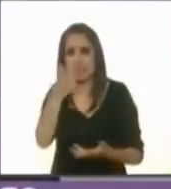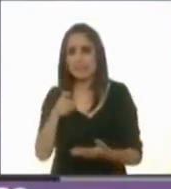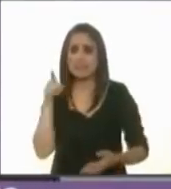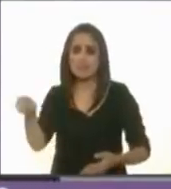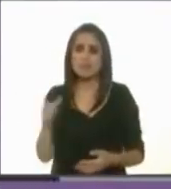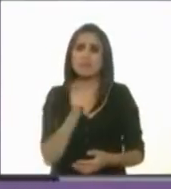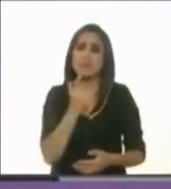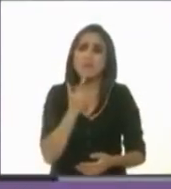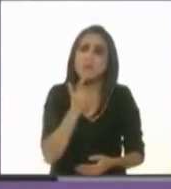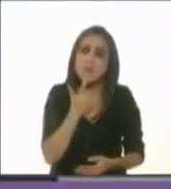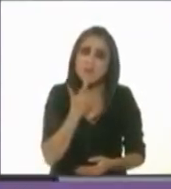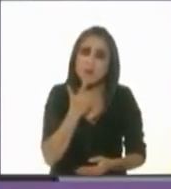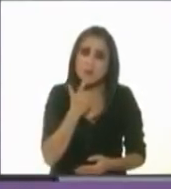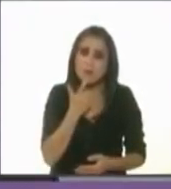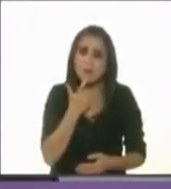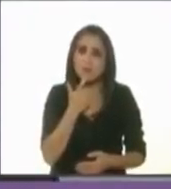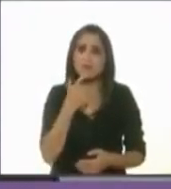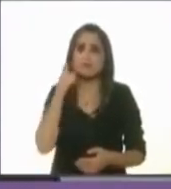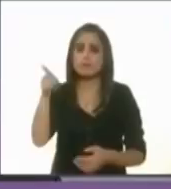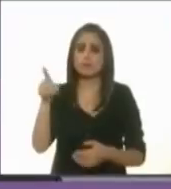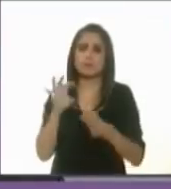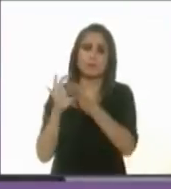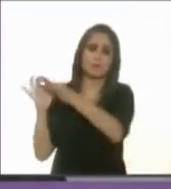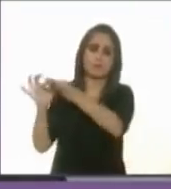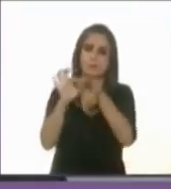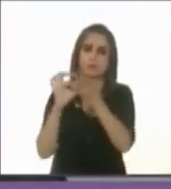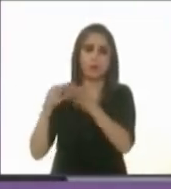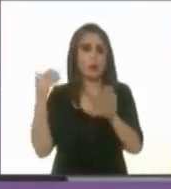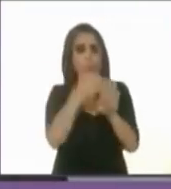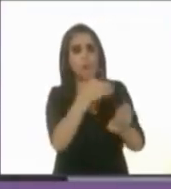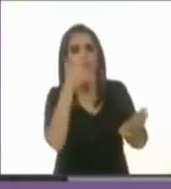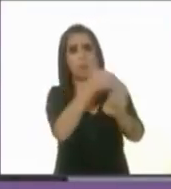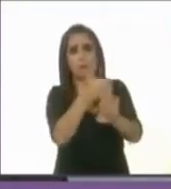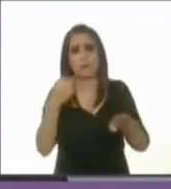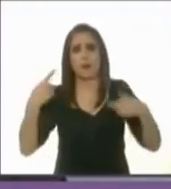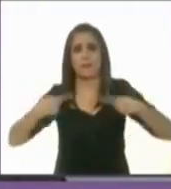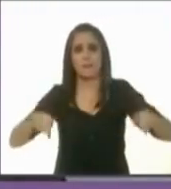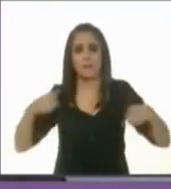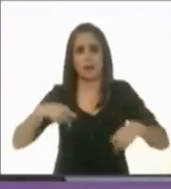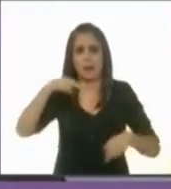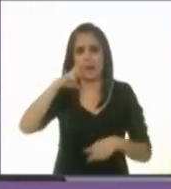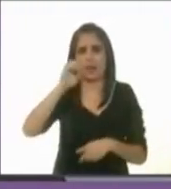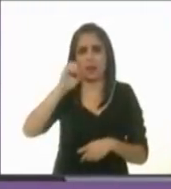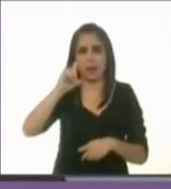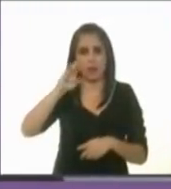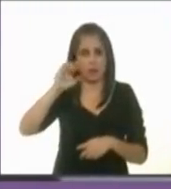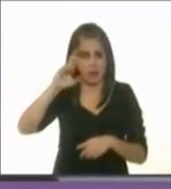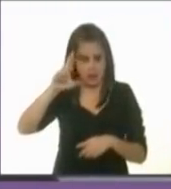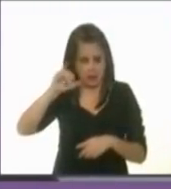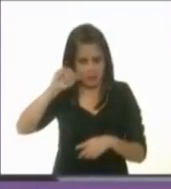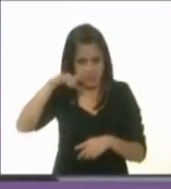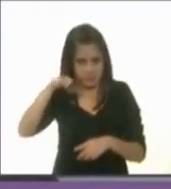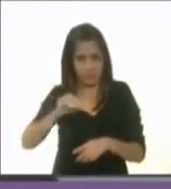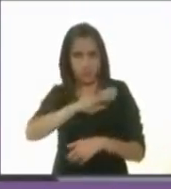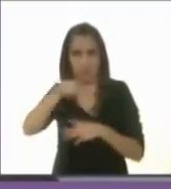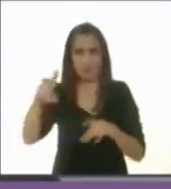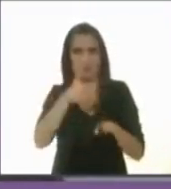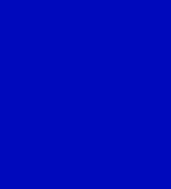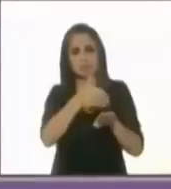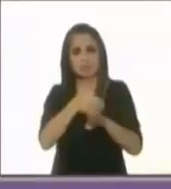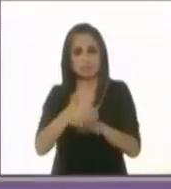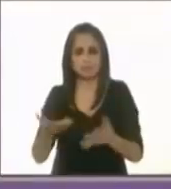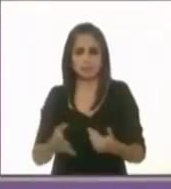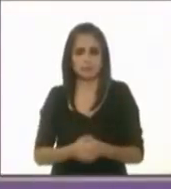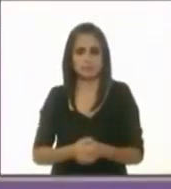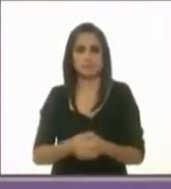Obradorismo siempre ha sido aliado contra insurgente del neoliberalismo y el salinismo. Muchísimas gracias, candidato